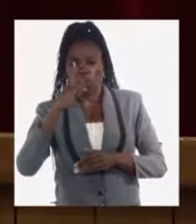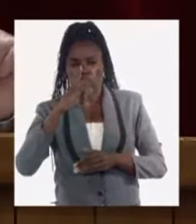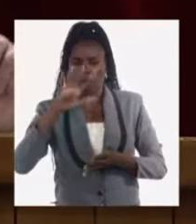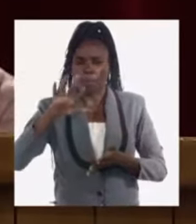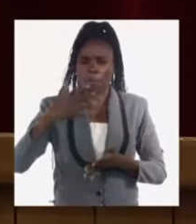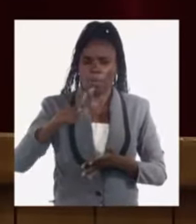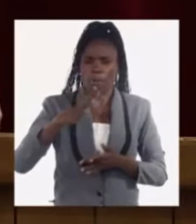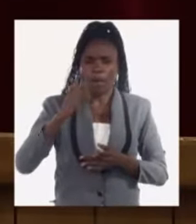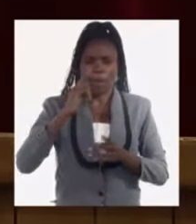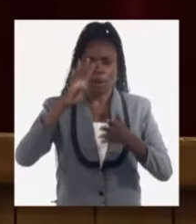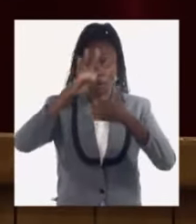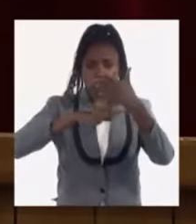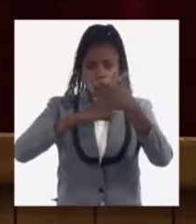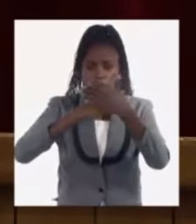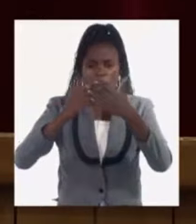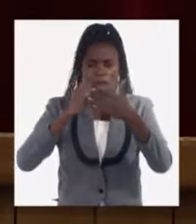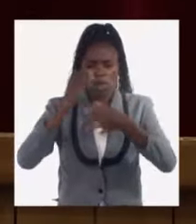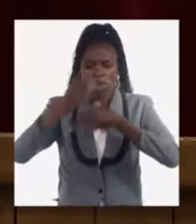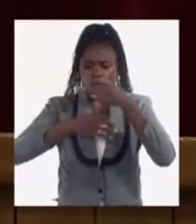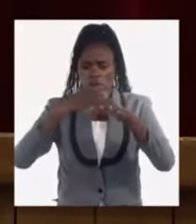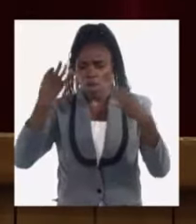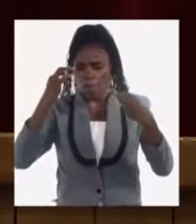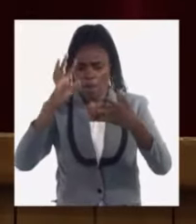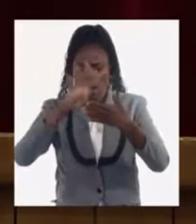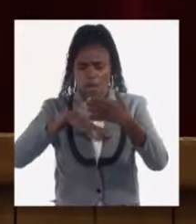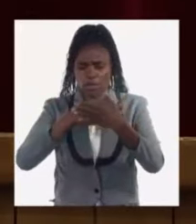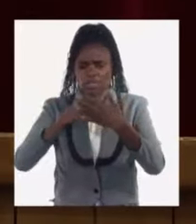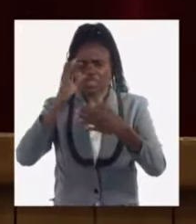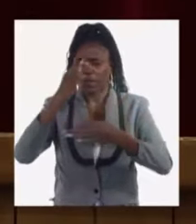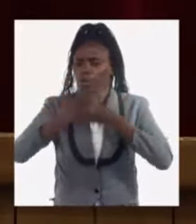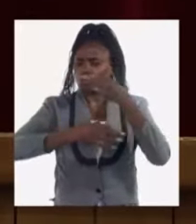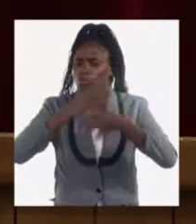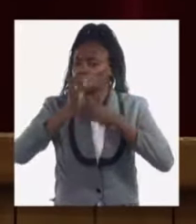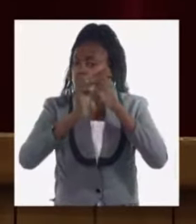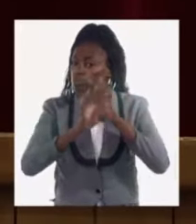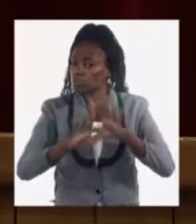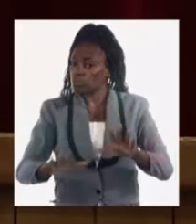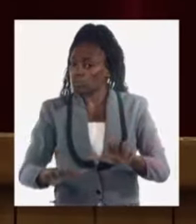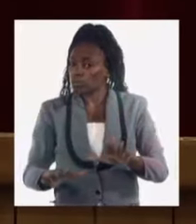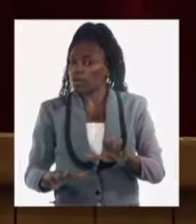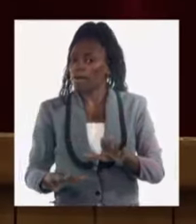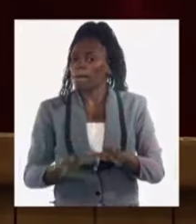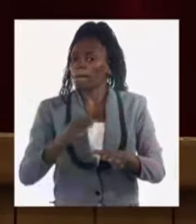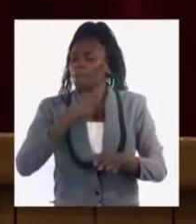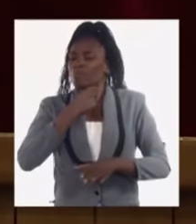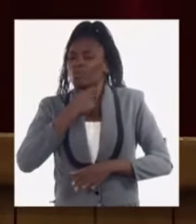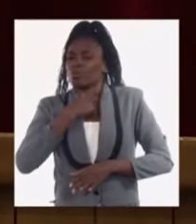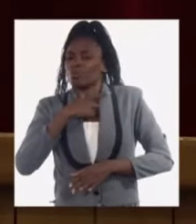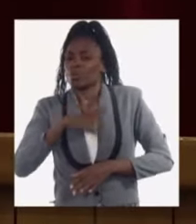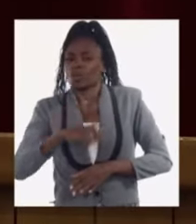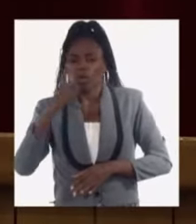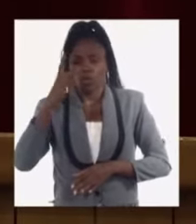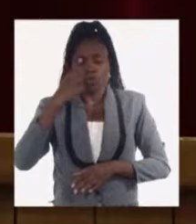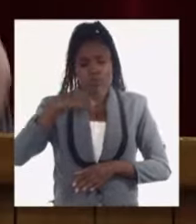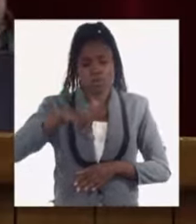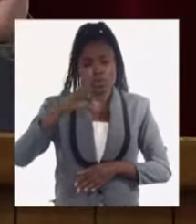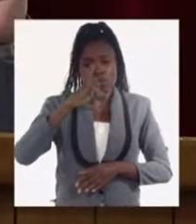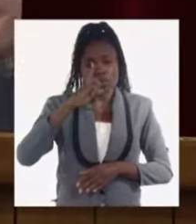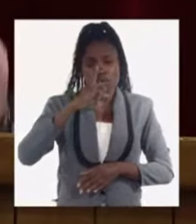que es ese gráfico que tienen debajo, pero siempre aclaramos que cuando decimos por ejemplo que la inflación de junio fue